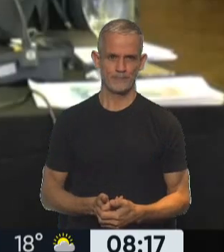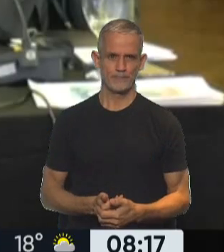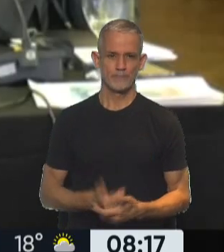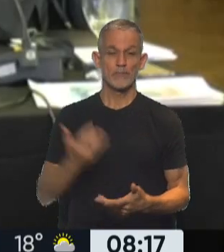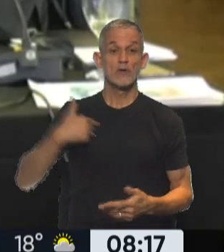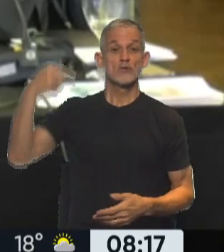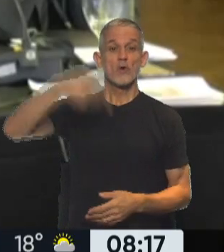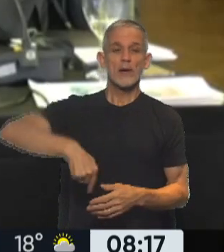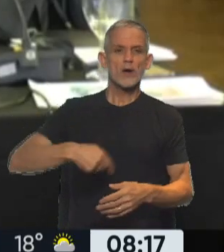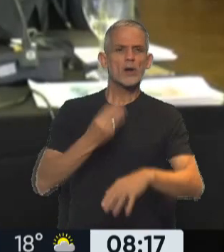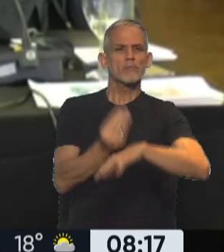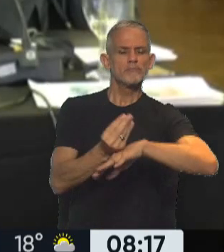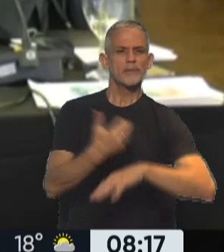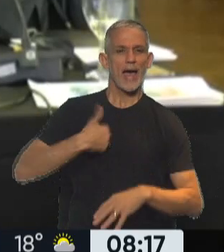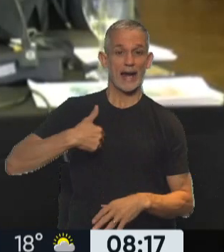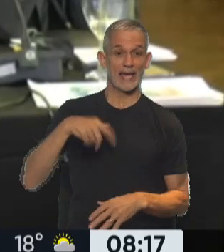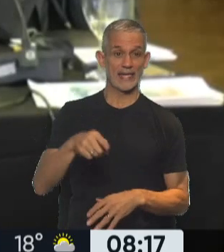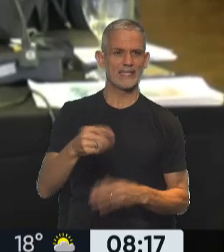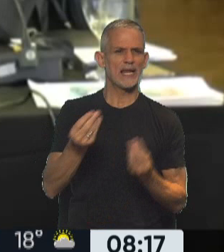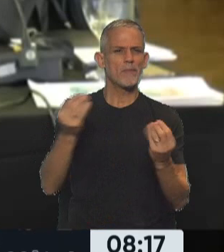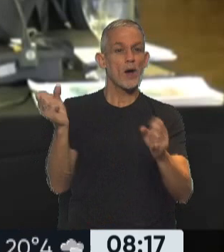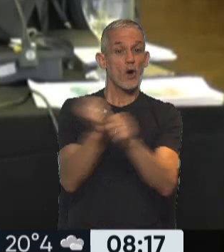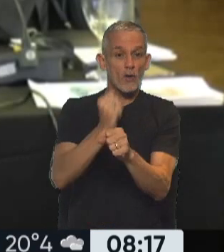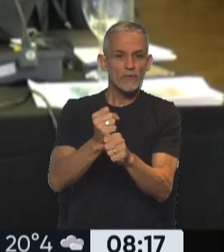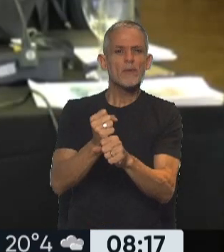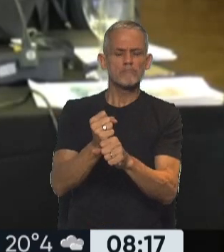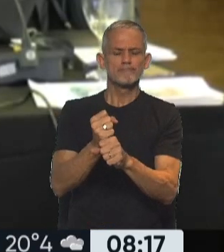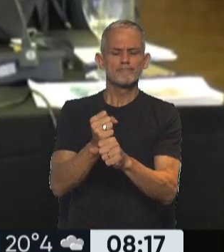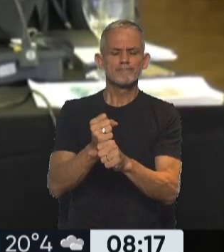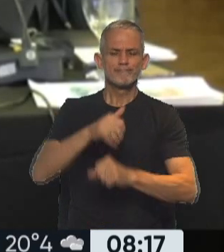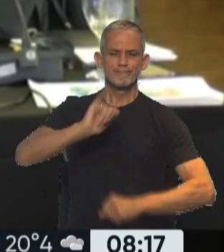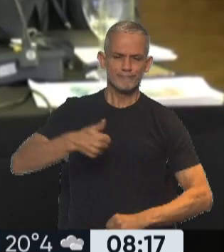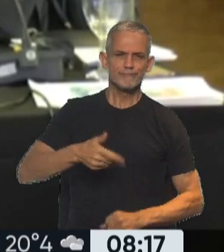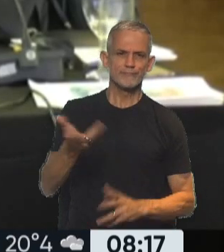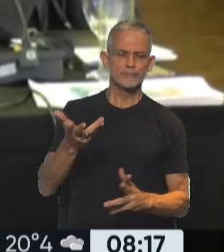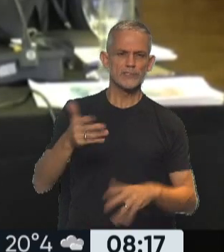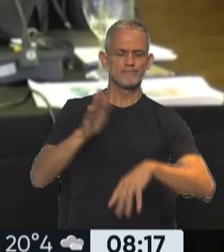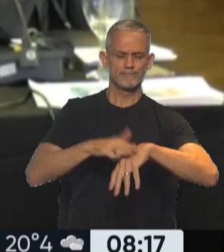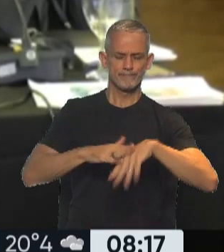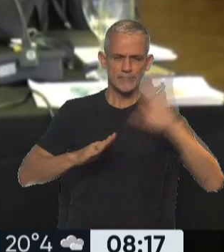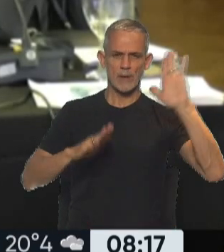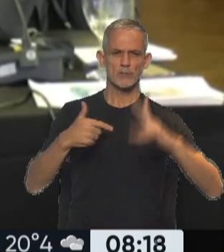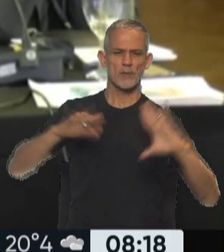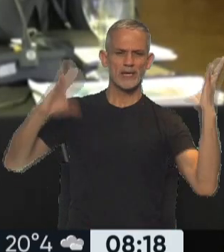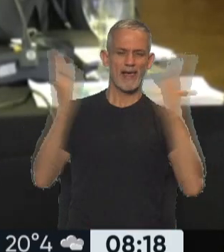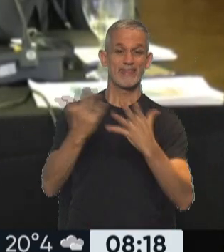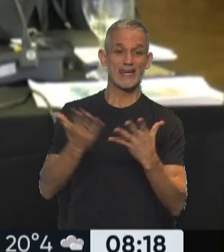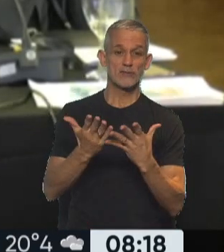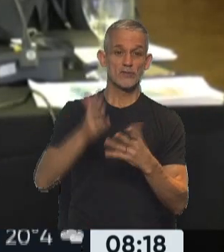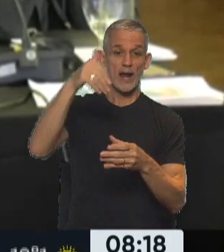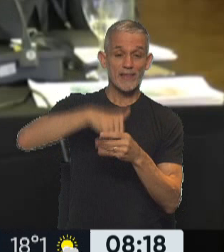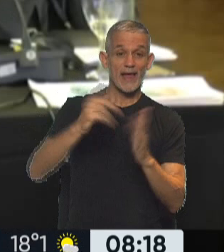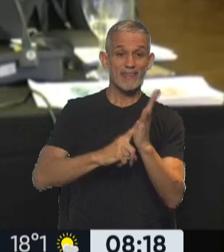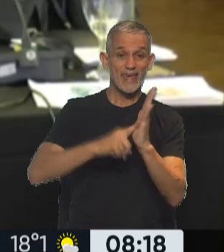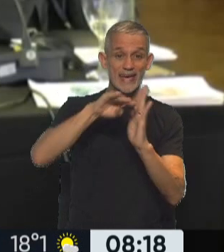Vengo en nombre de la República Argentina a ratificar el reconocimiento de su responsabilidad internacional contenido en el